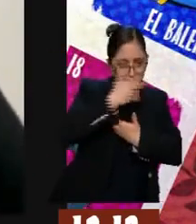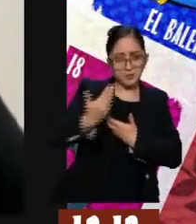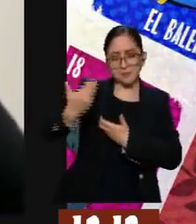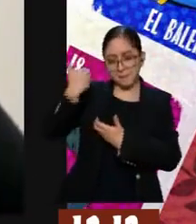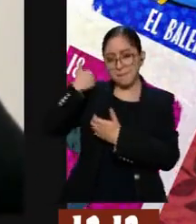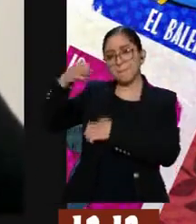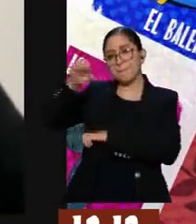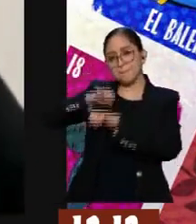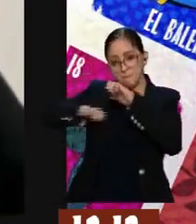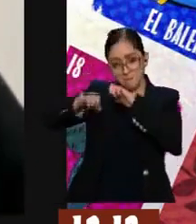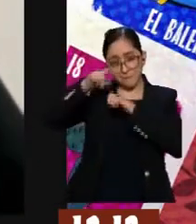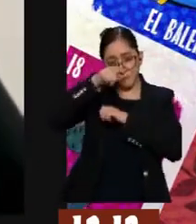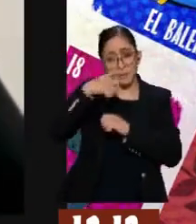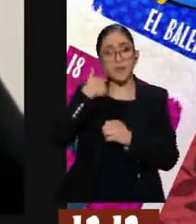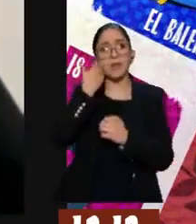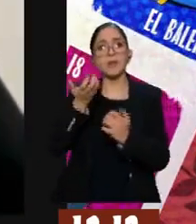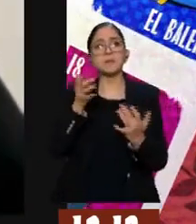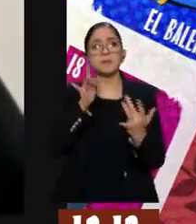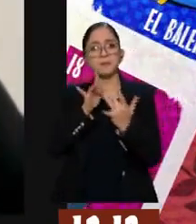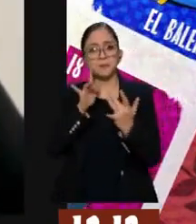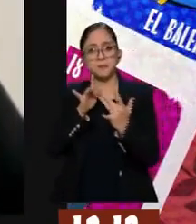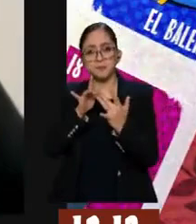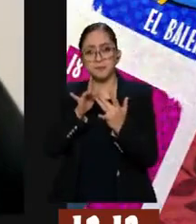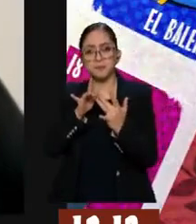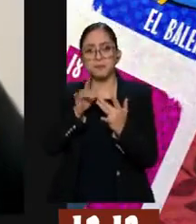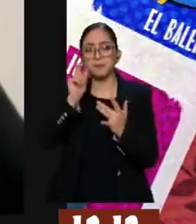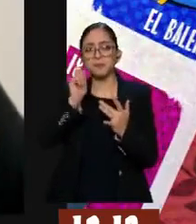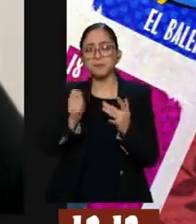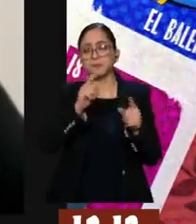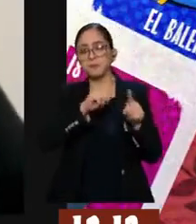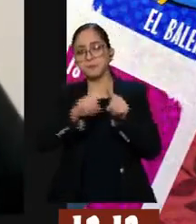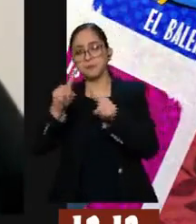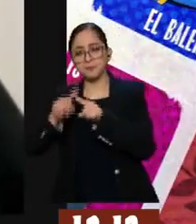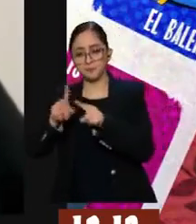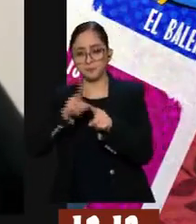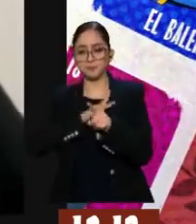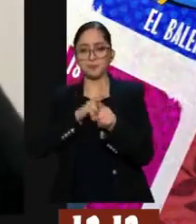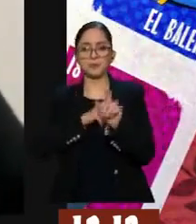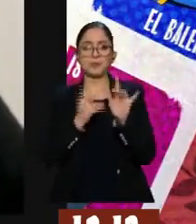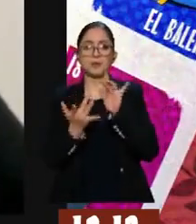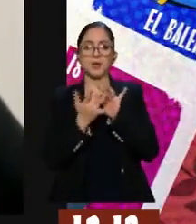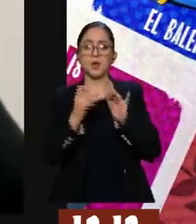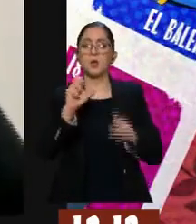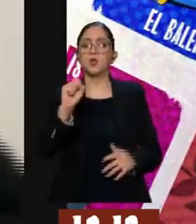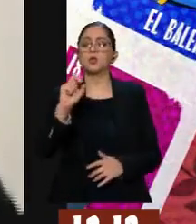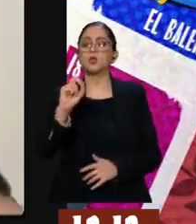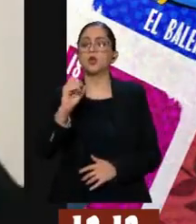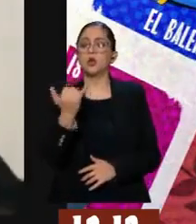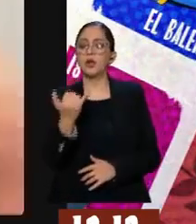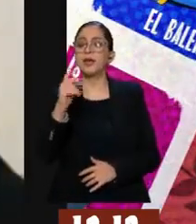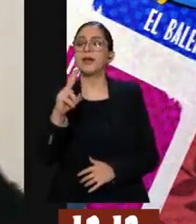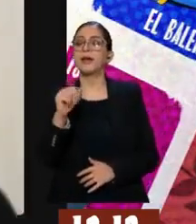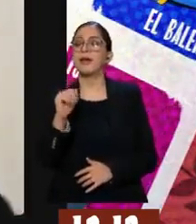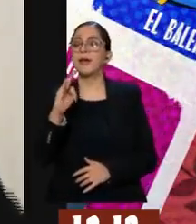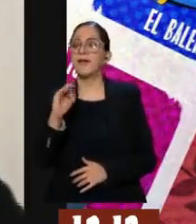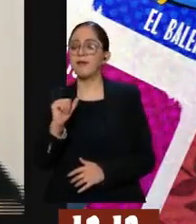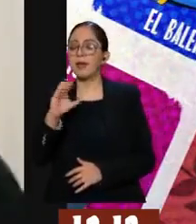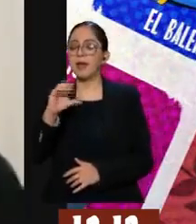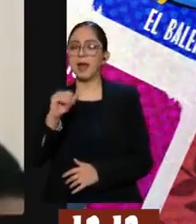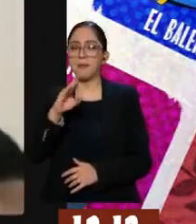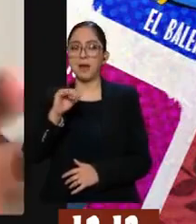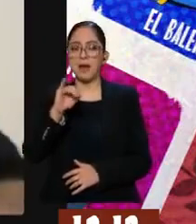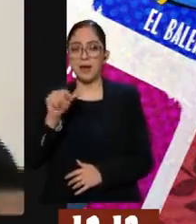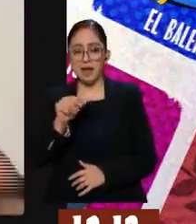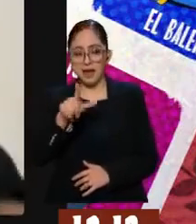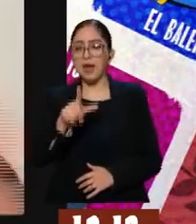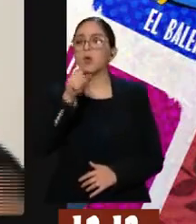si gustan cooperar, ahí durante toda la semana van a ver los centros de acopio en mis redes sociales, arroba soy Rafa Carvajal, por si quieren ahí echar una latita